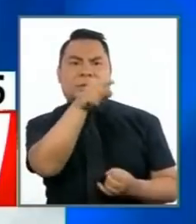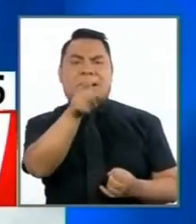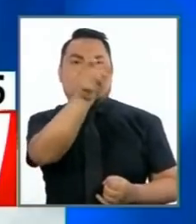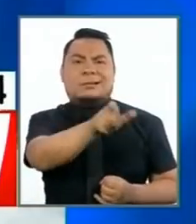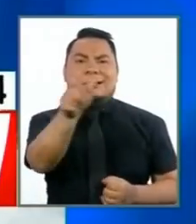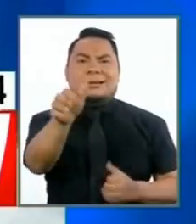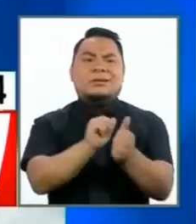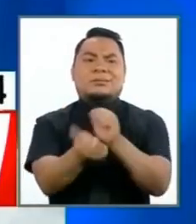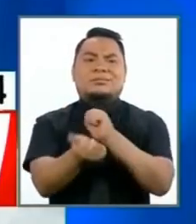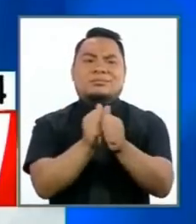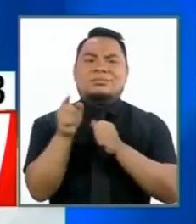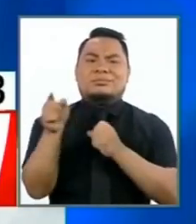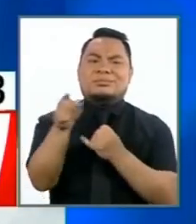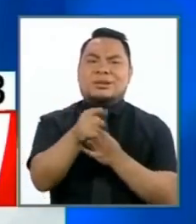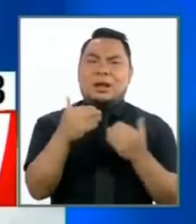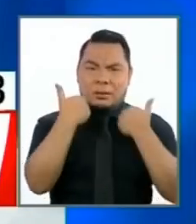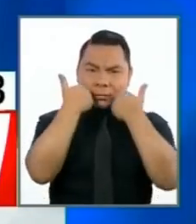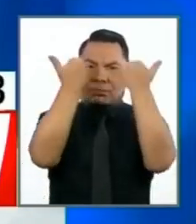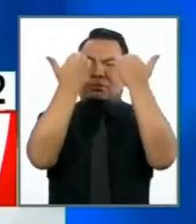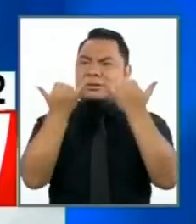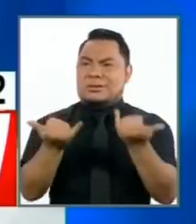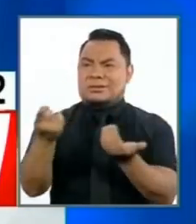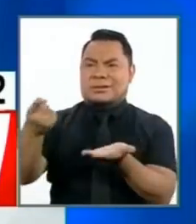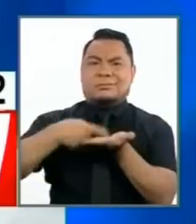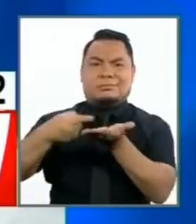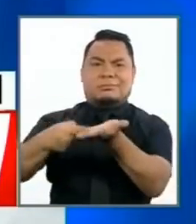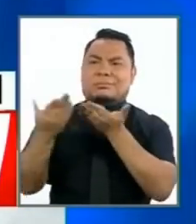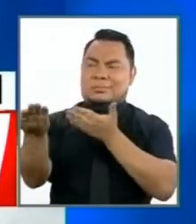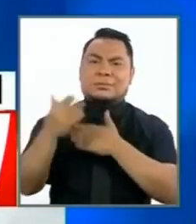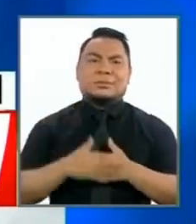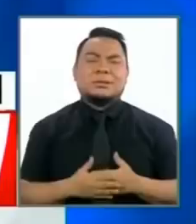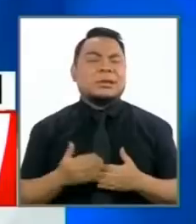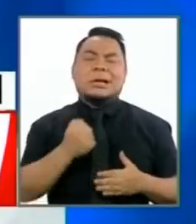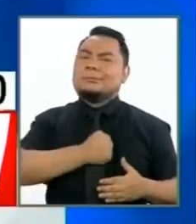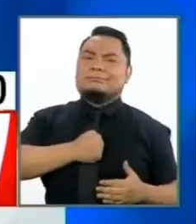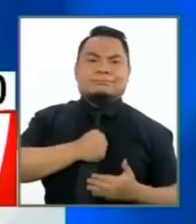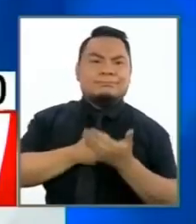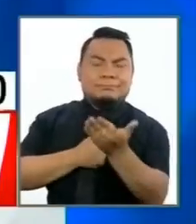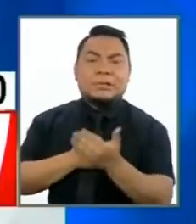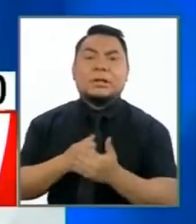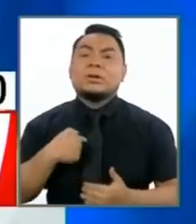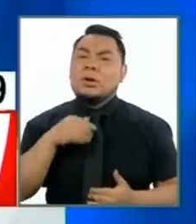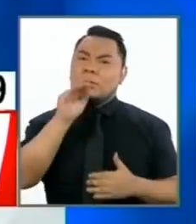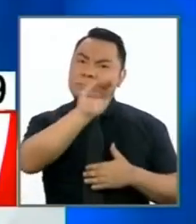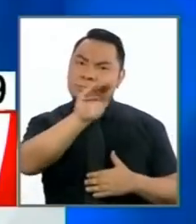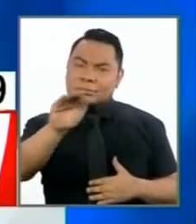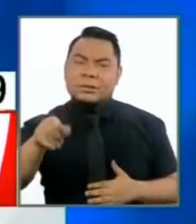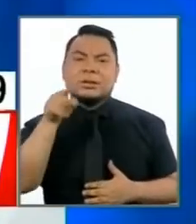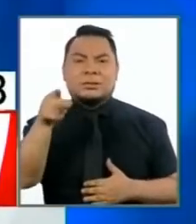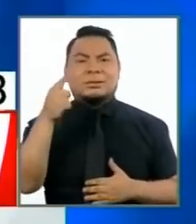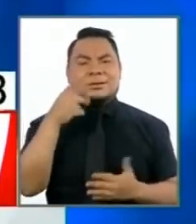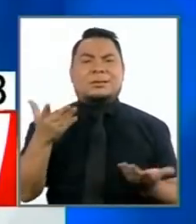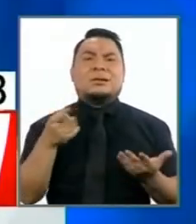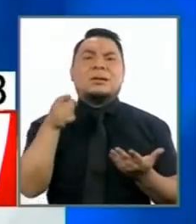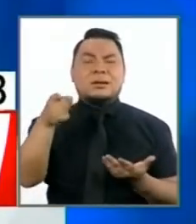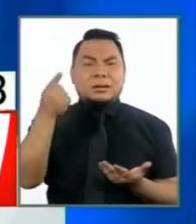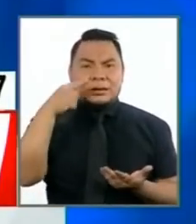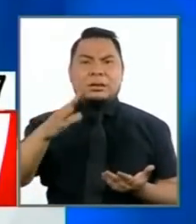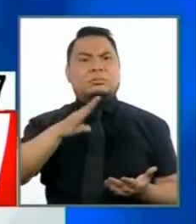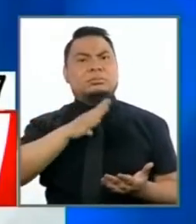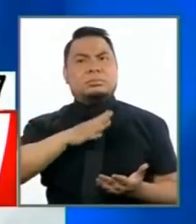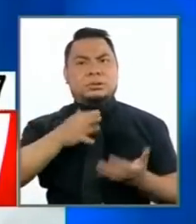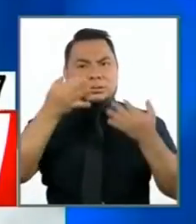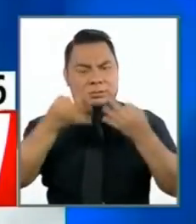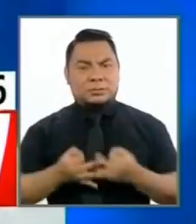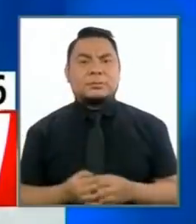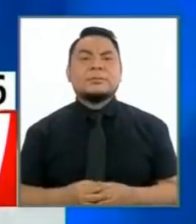señores que están haciendo una vergüenza en este debate. ¡Qué lástima! Les invoco que retomen la cordura